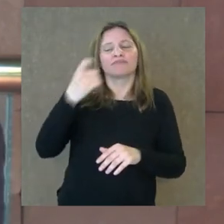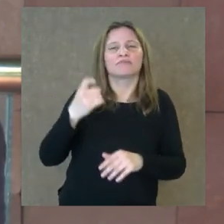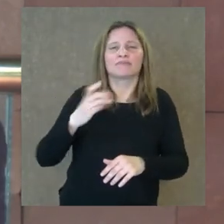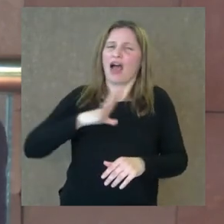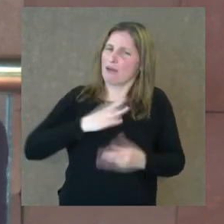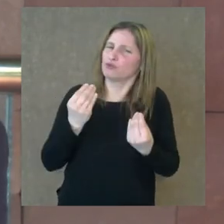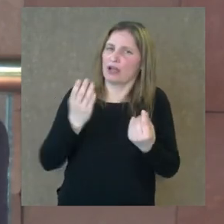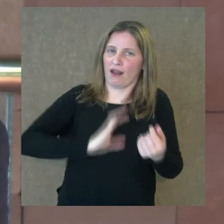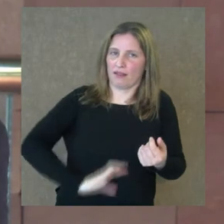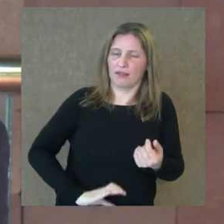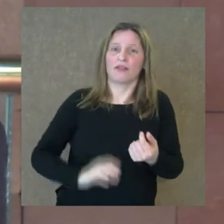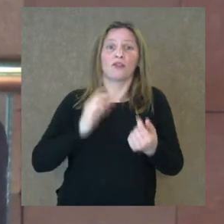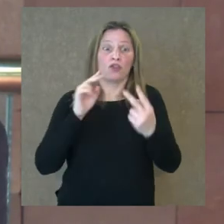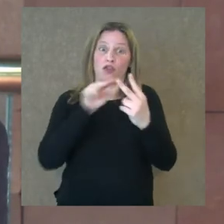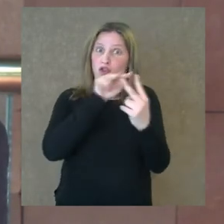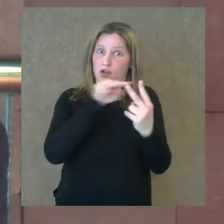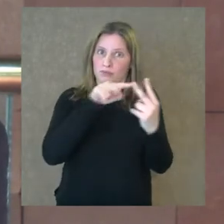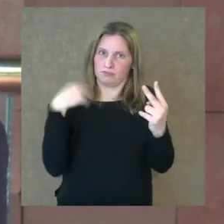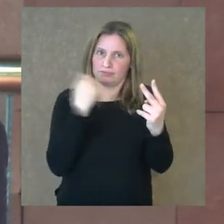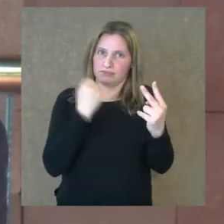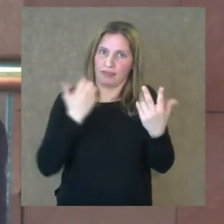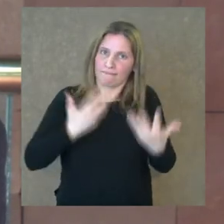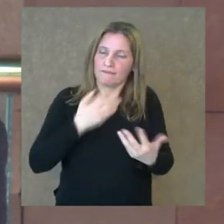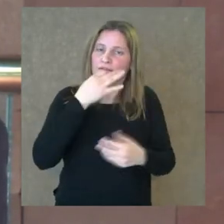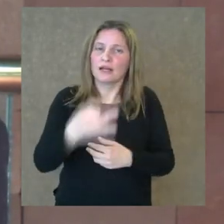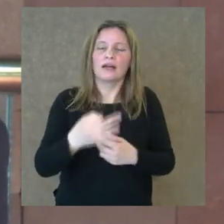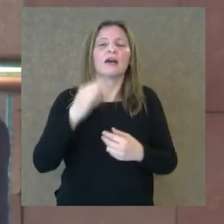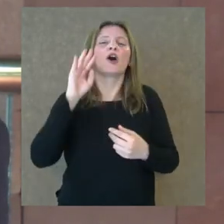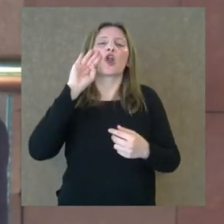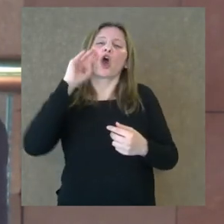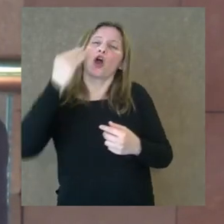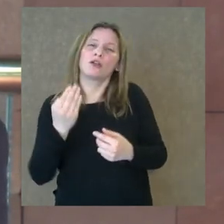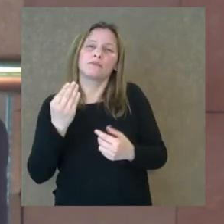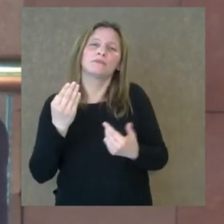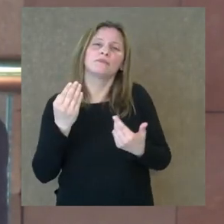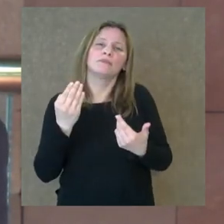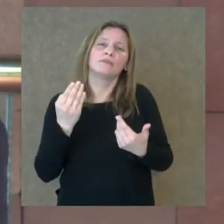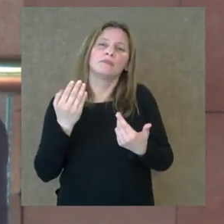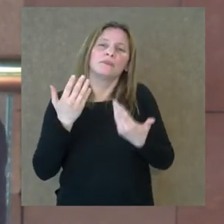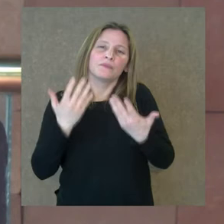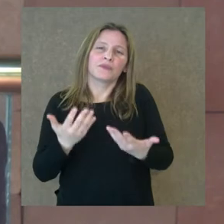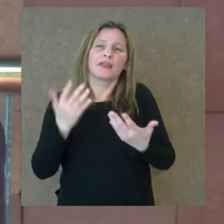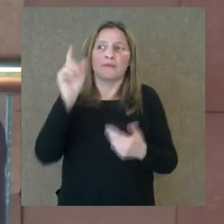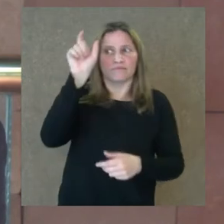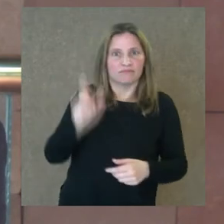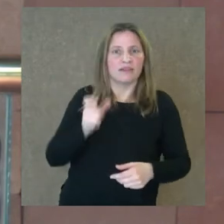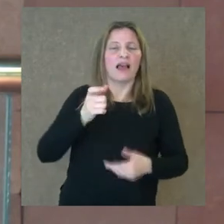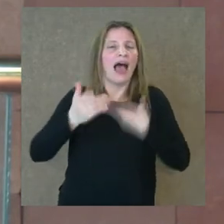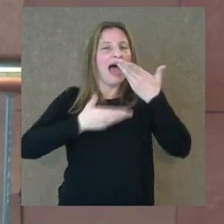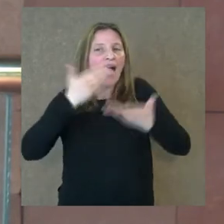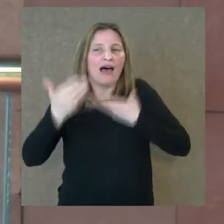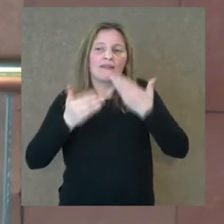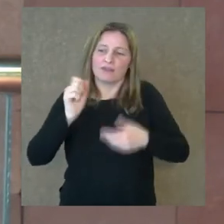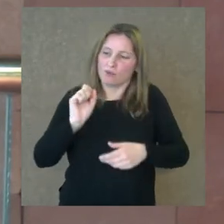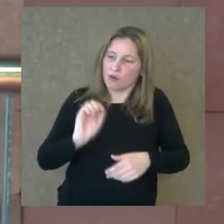hay muchos aspectos, pero dos de ellos que quiero resaltar, es el reconocimiento del intérprete como